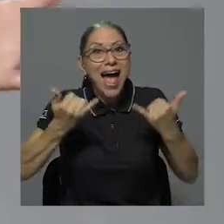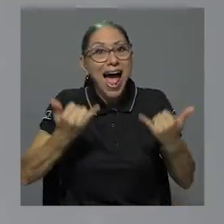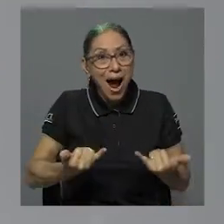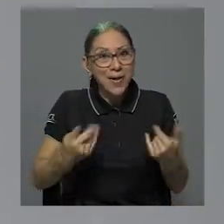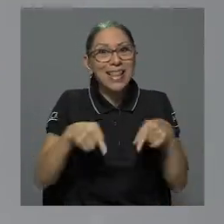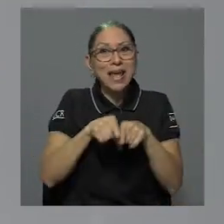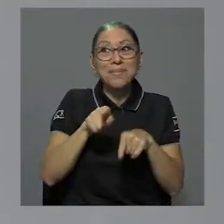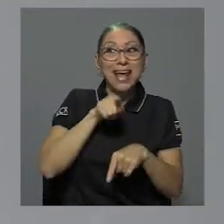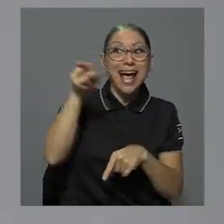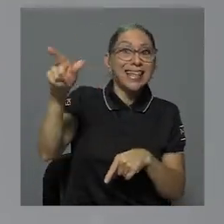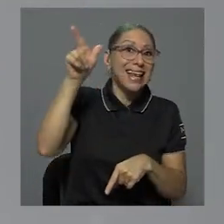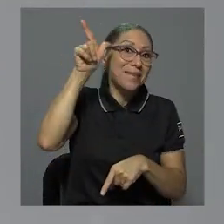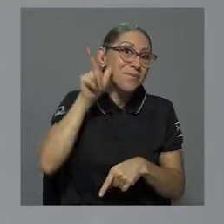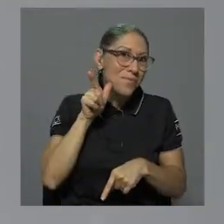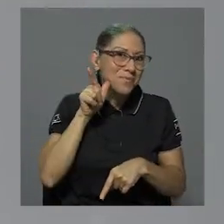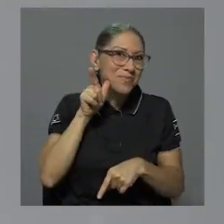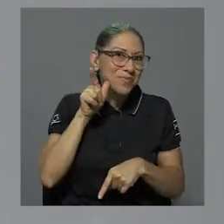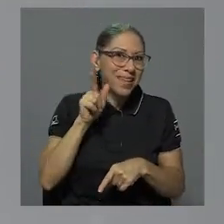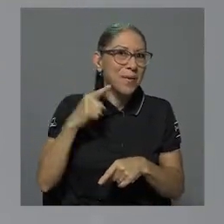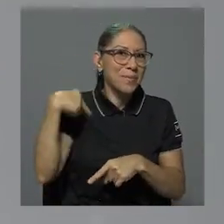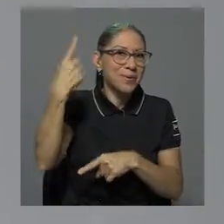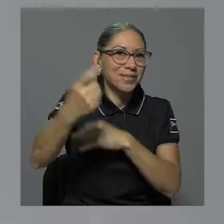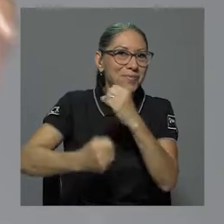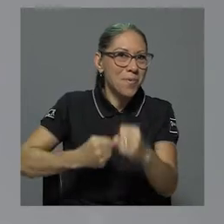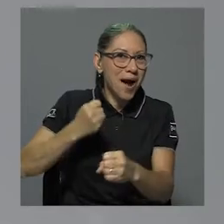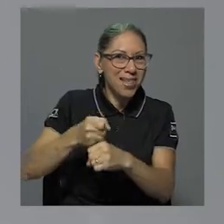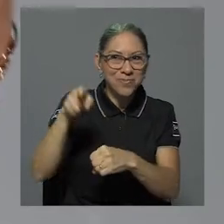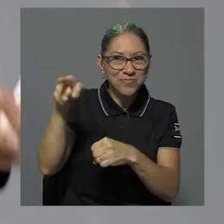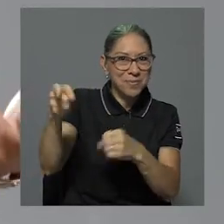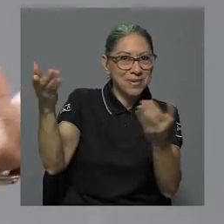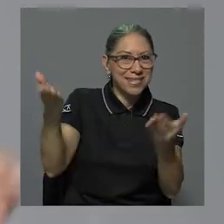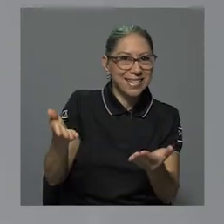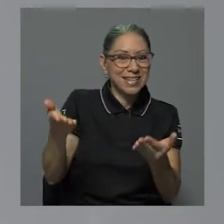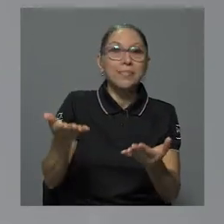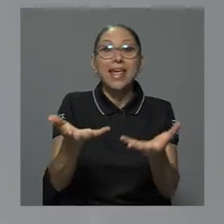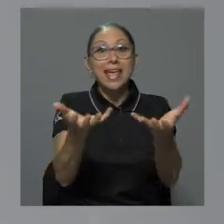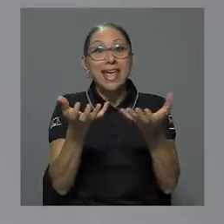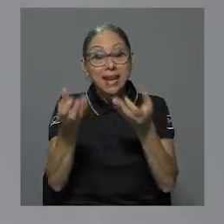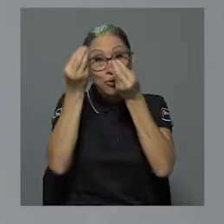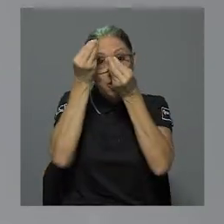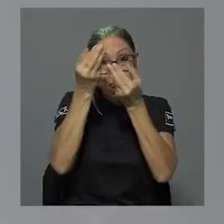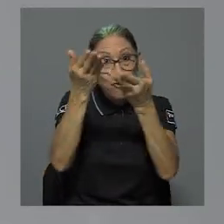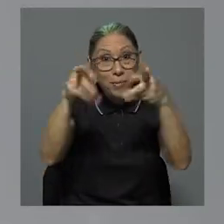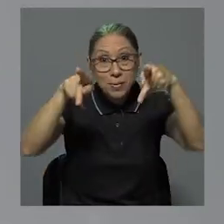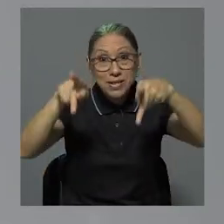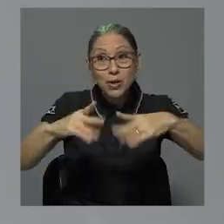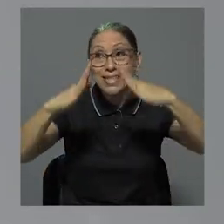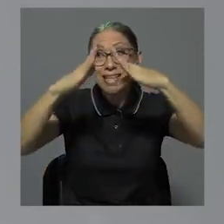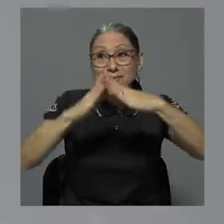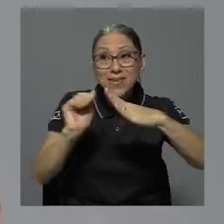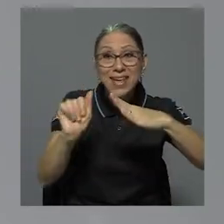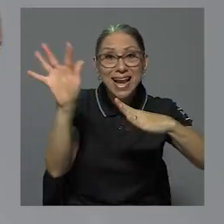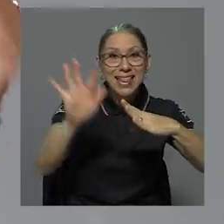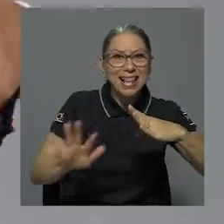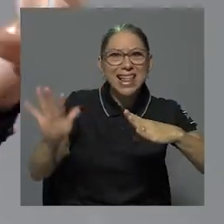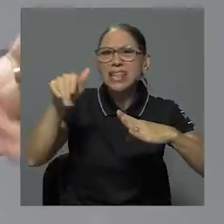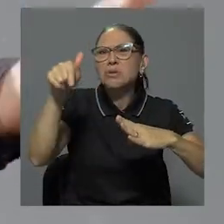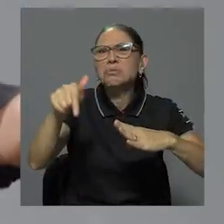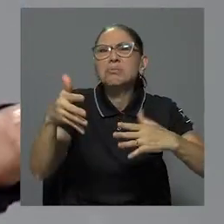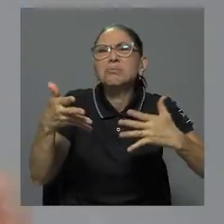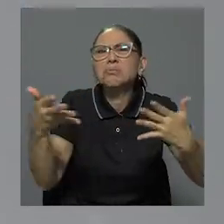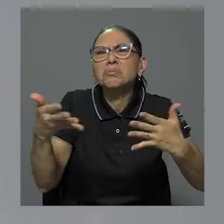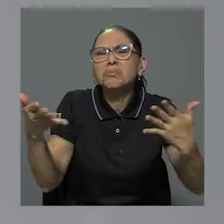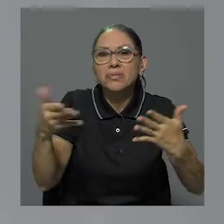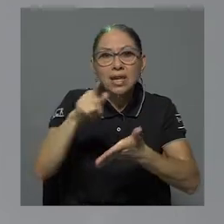sede del Caribe, allá en Limón, en el 2022. Y queremos informar sobre toda la comunidad de esta zona del Atlántico, de qué se trata esta